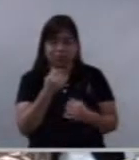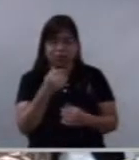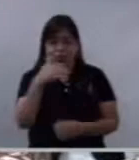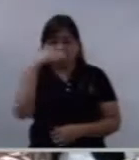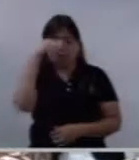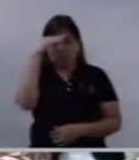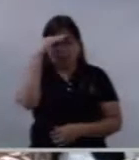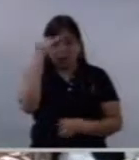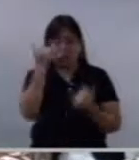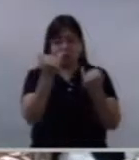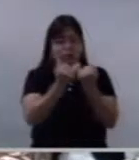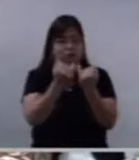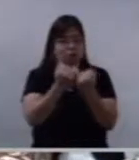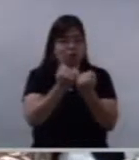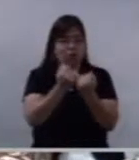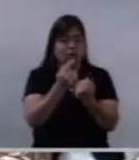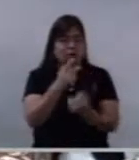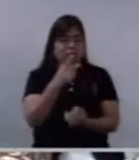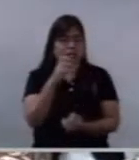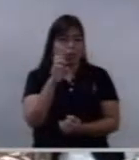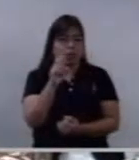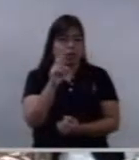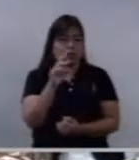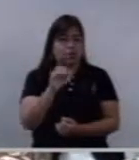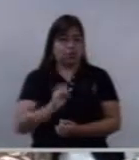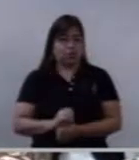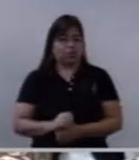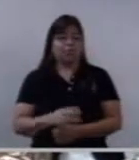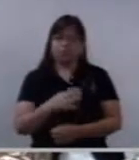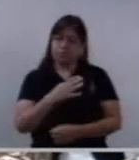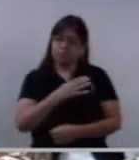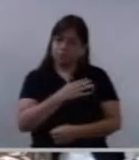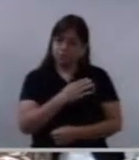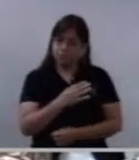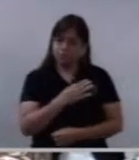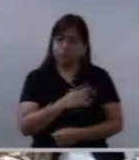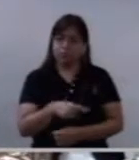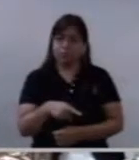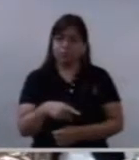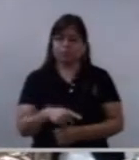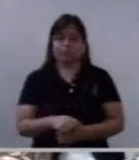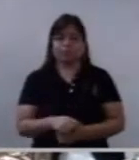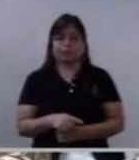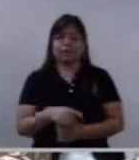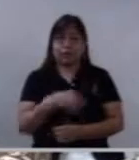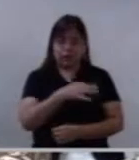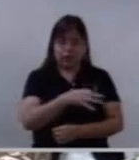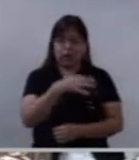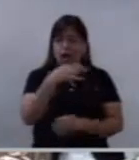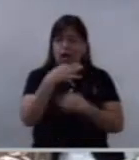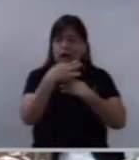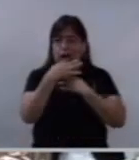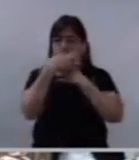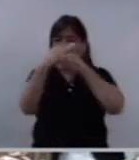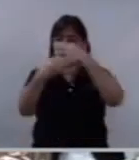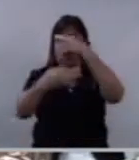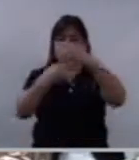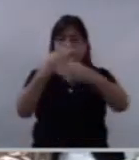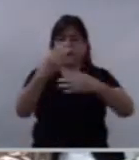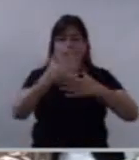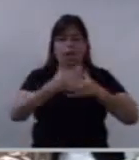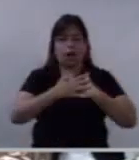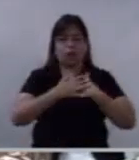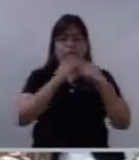Cosas excelentes, muy buenas. Él profesa su amor a Cristo,